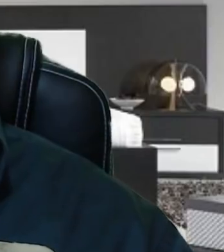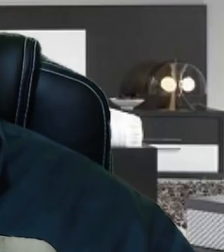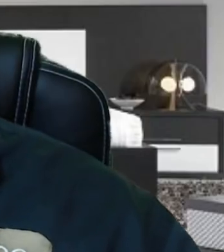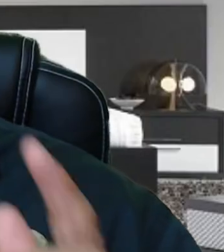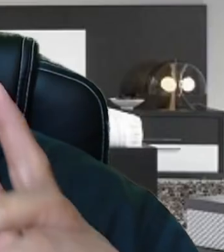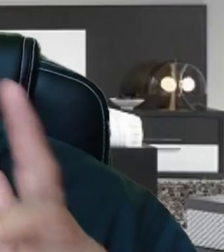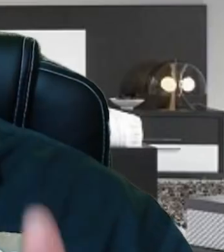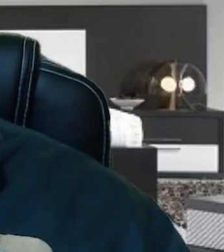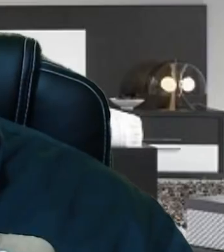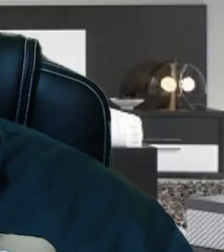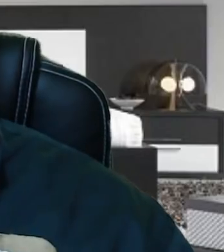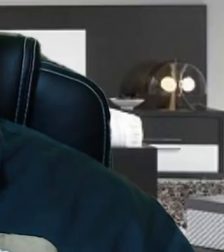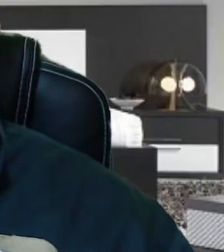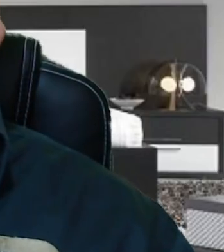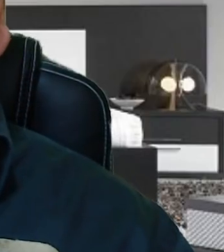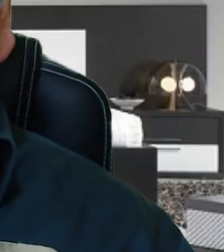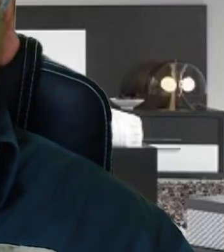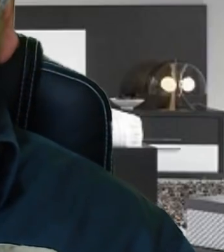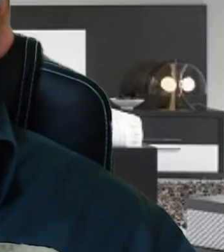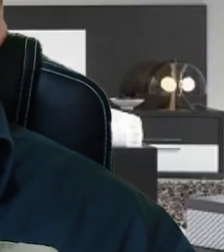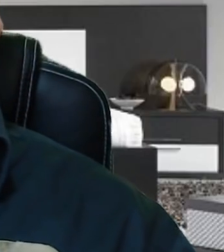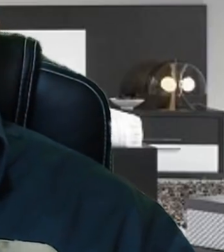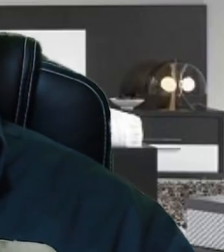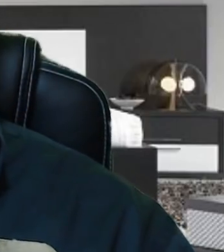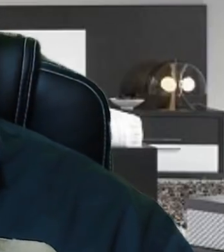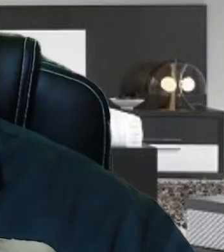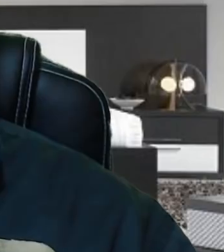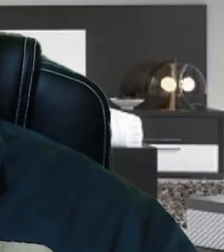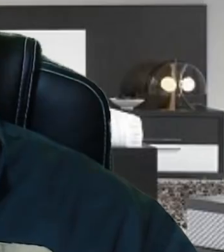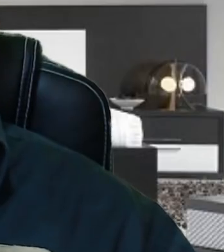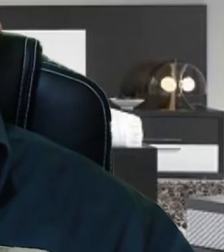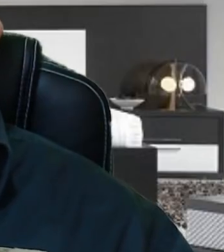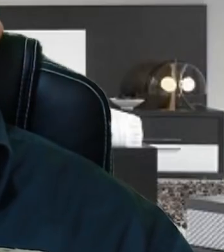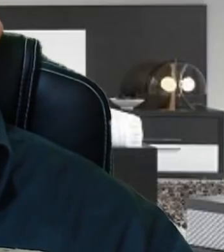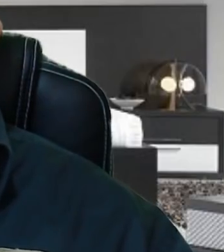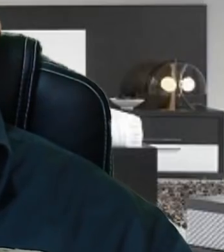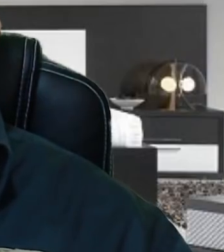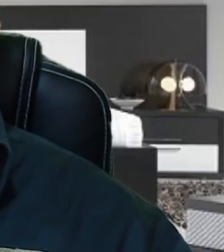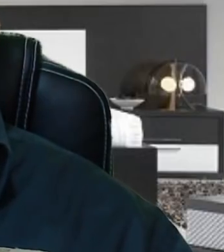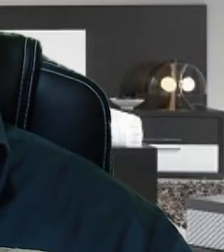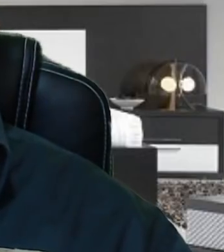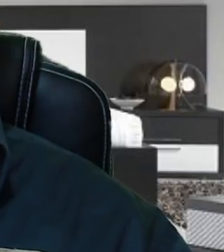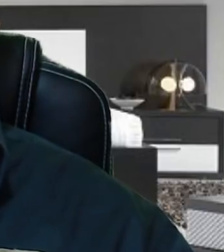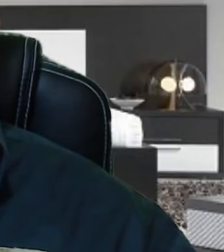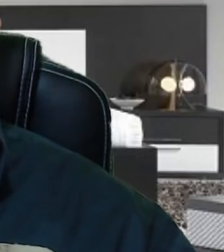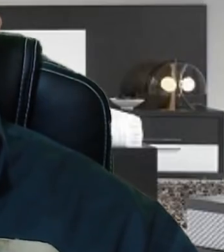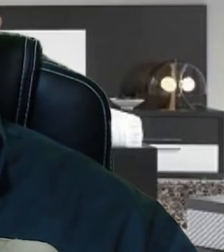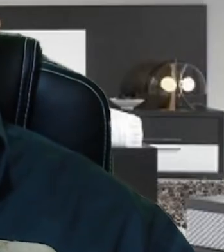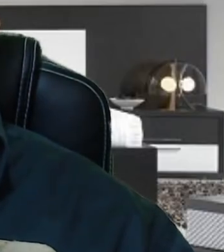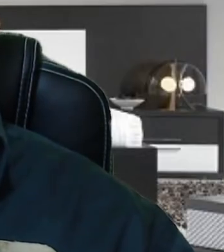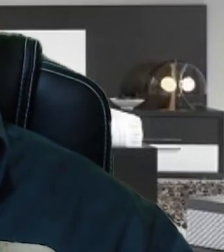Pero mexicanos contra la corrupción y la impunidad comandada por Claudio X. González